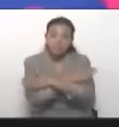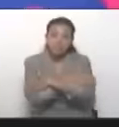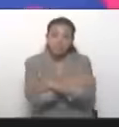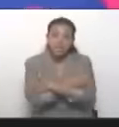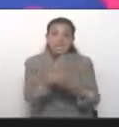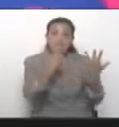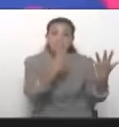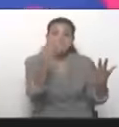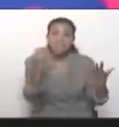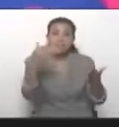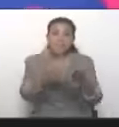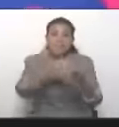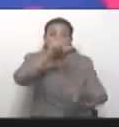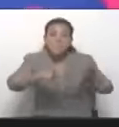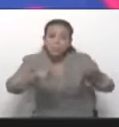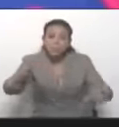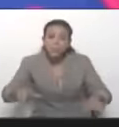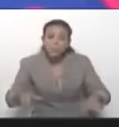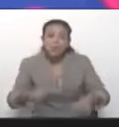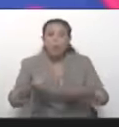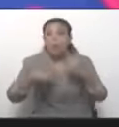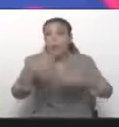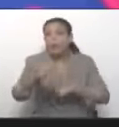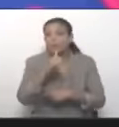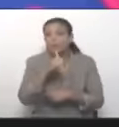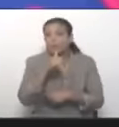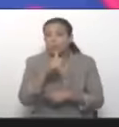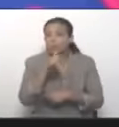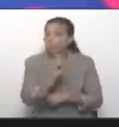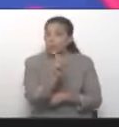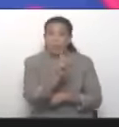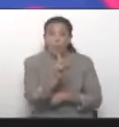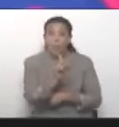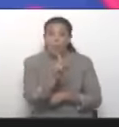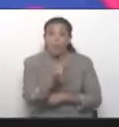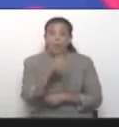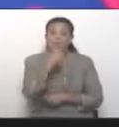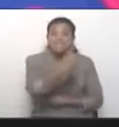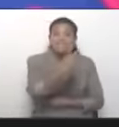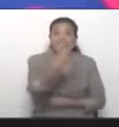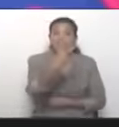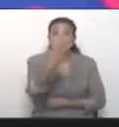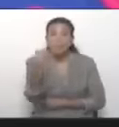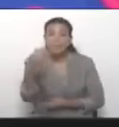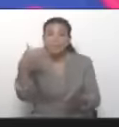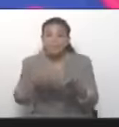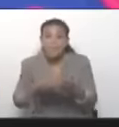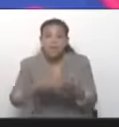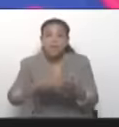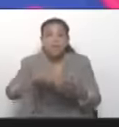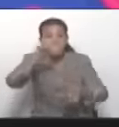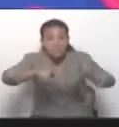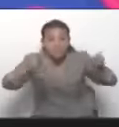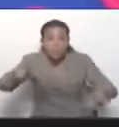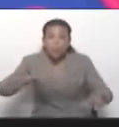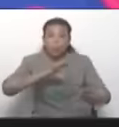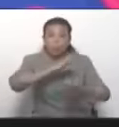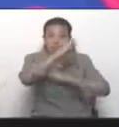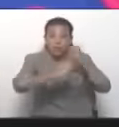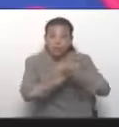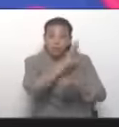excelente. Después salió otro influencer y dijo, no, votaron 120.000. Yo dije, muy bien.